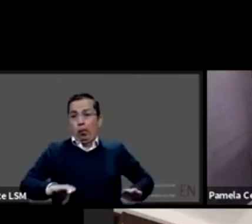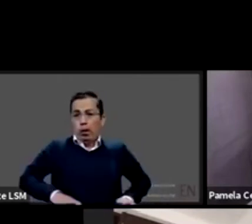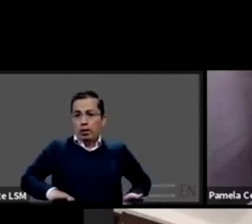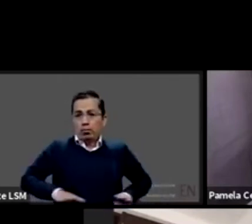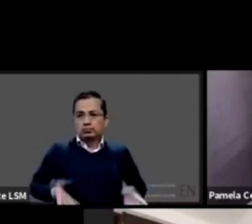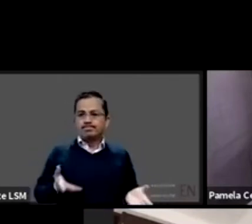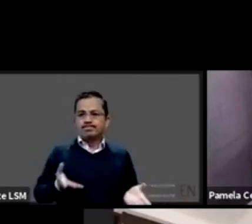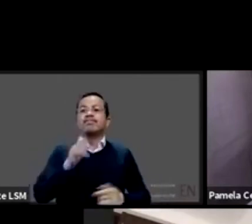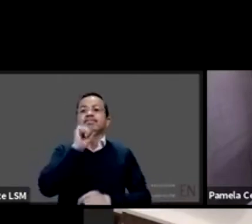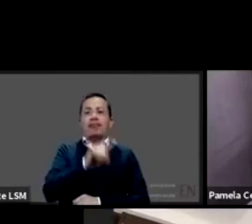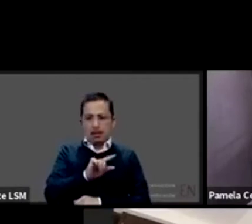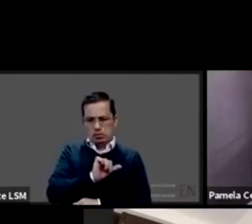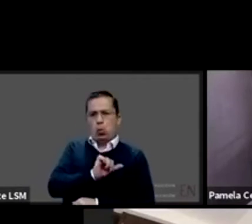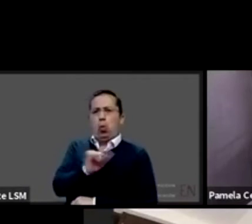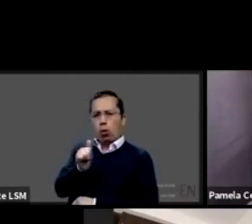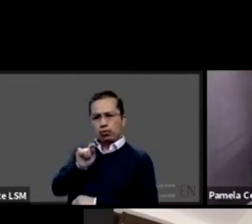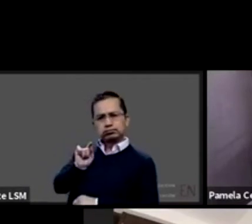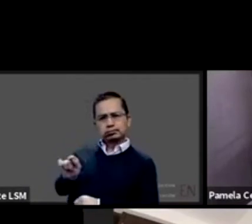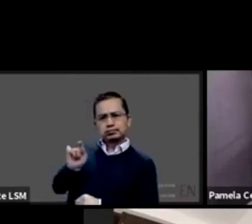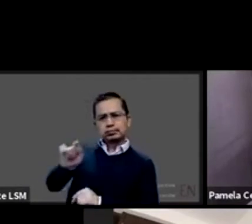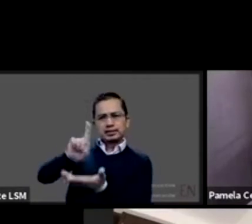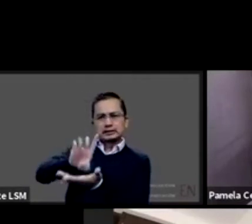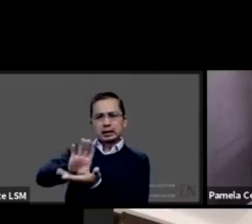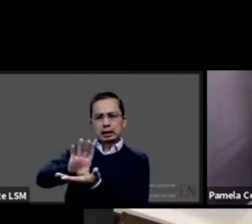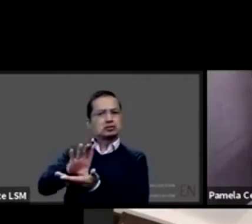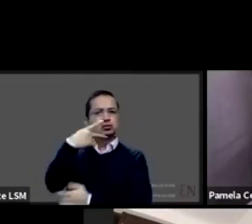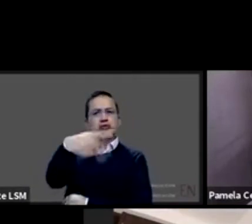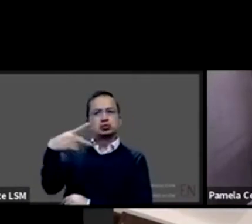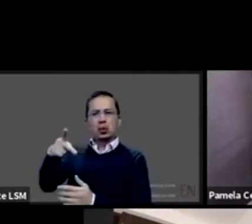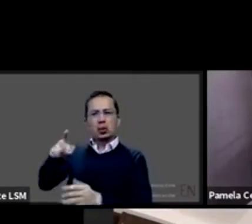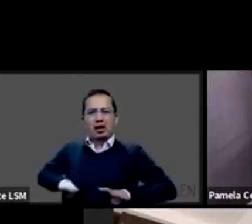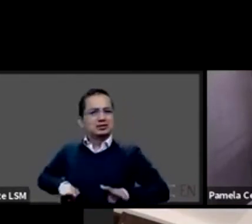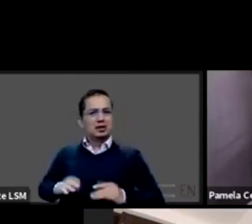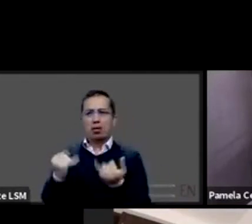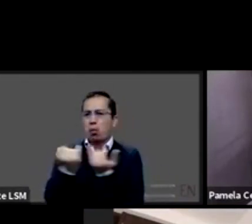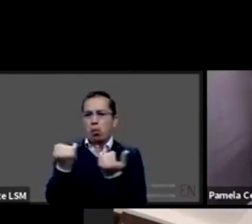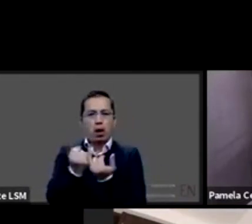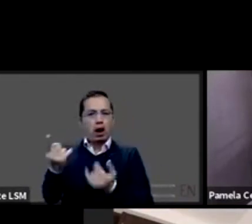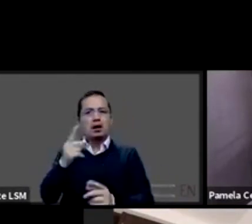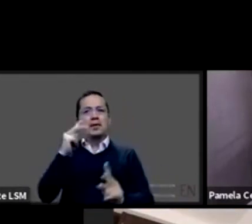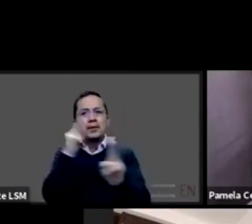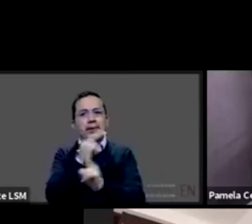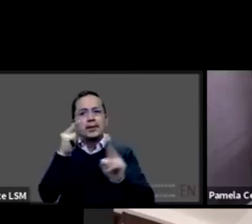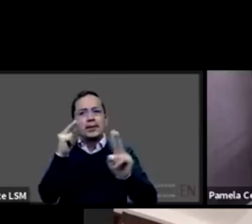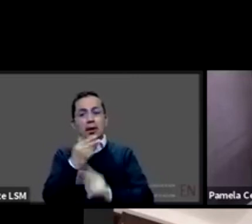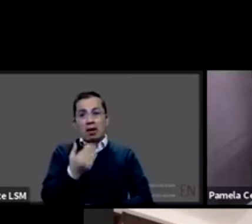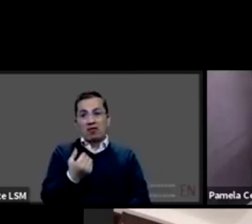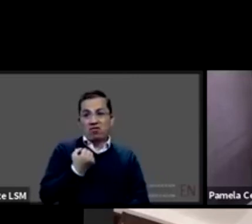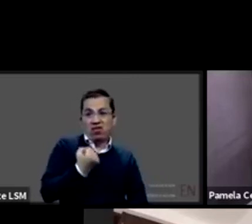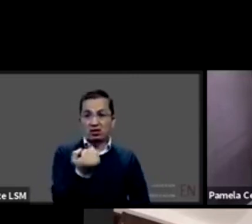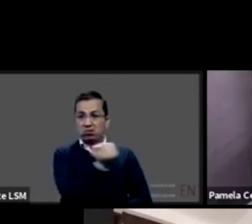otras enfermedades también lo hacen, la disminución de la capacidad respiratoria y el simple hecho de